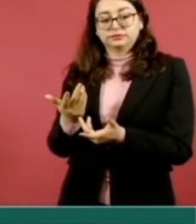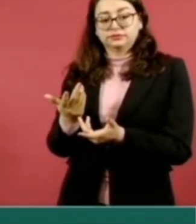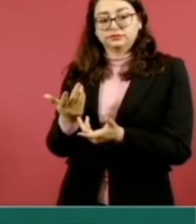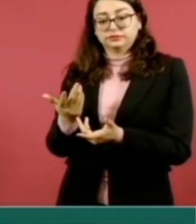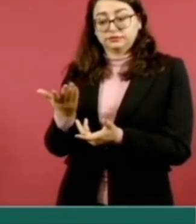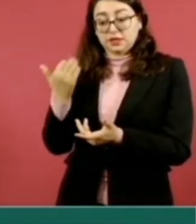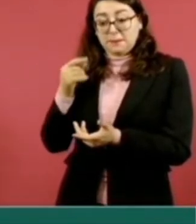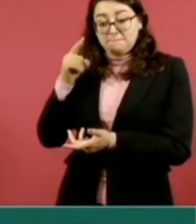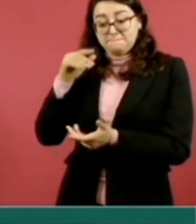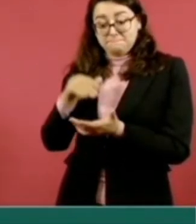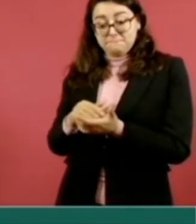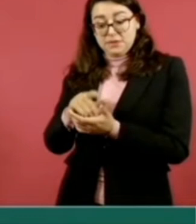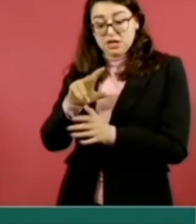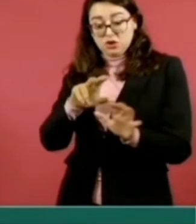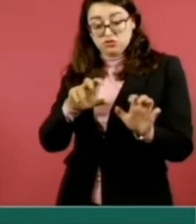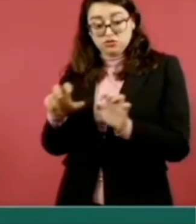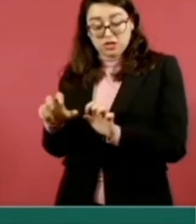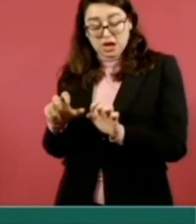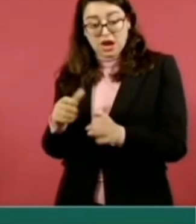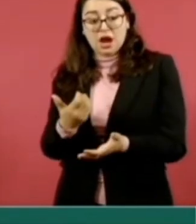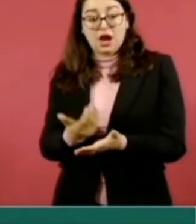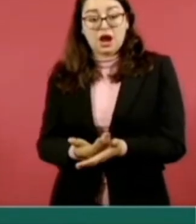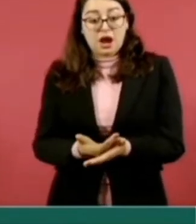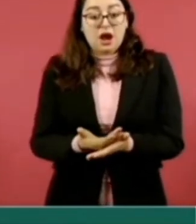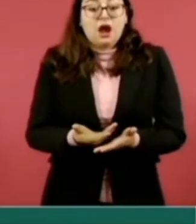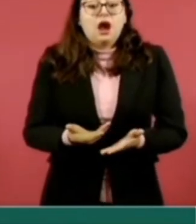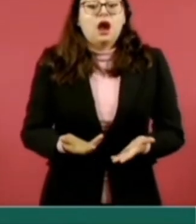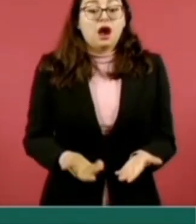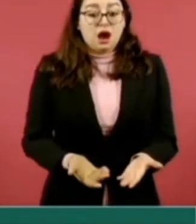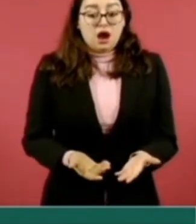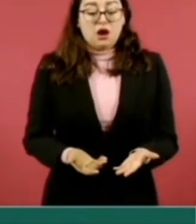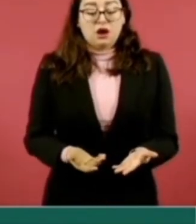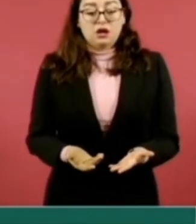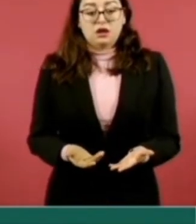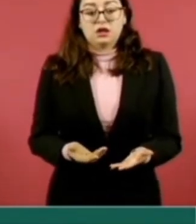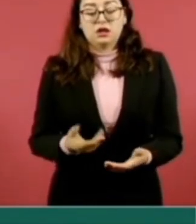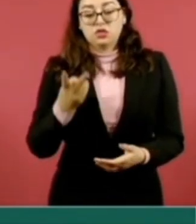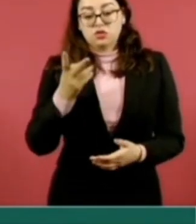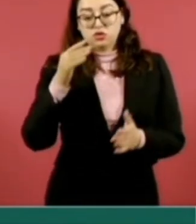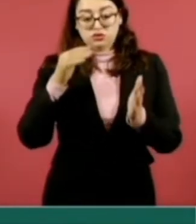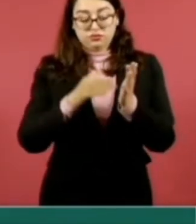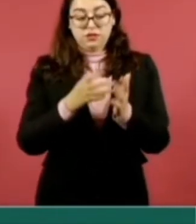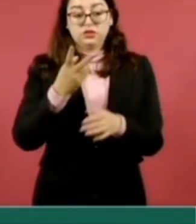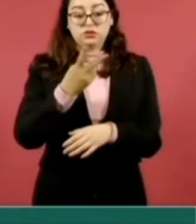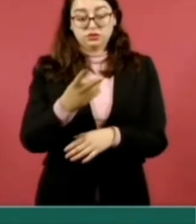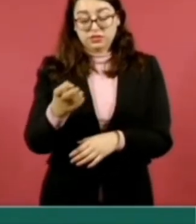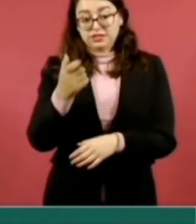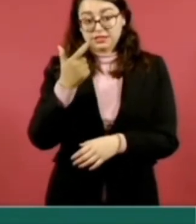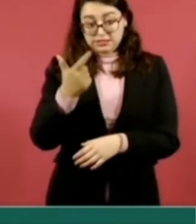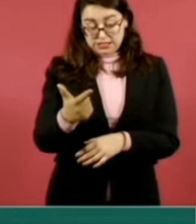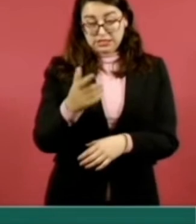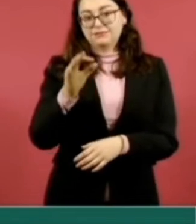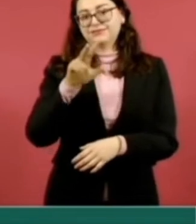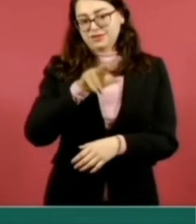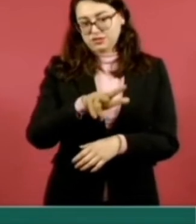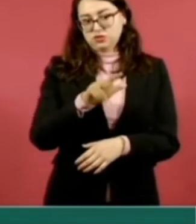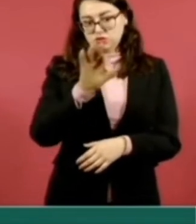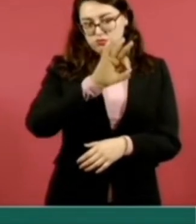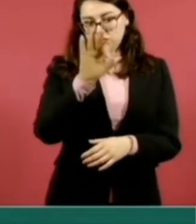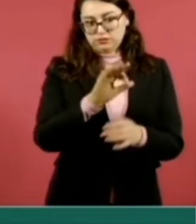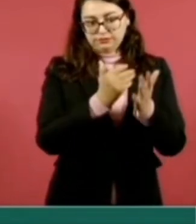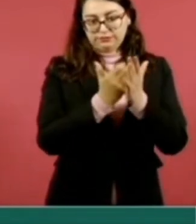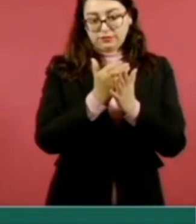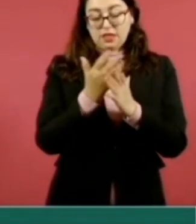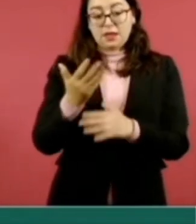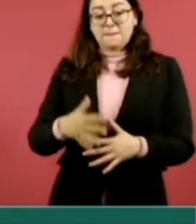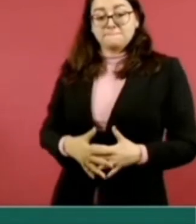si antes se hacían 1 mil 870 cirugías en el estado de Zacatecas, ahora se hacen 2 mil 207 en un mes. Los partos pasaron